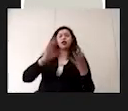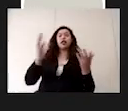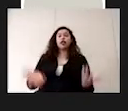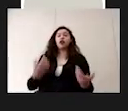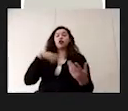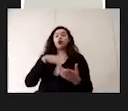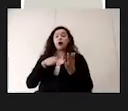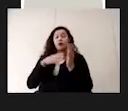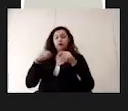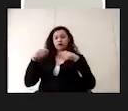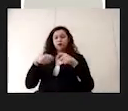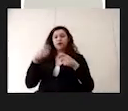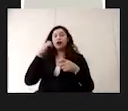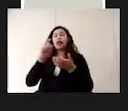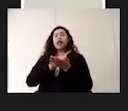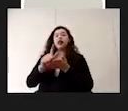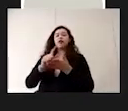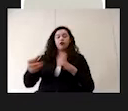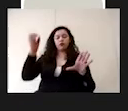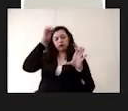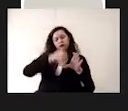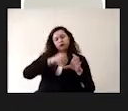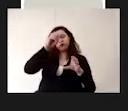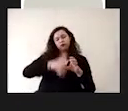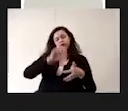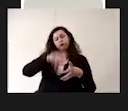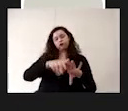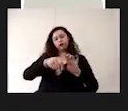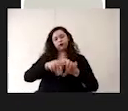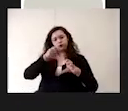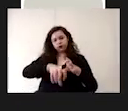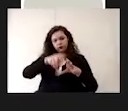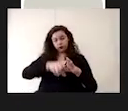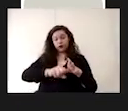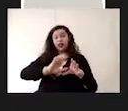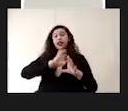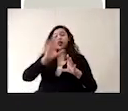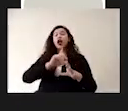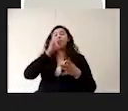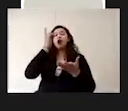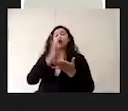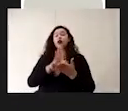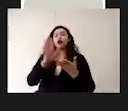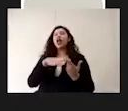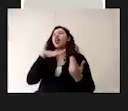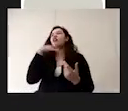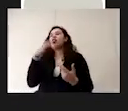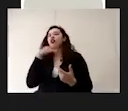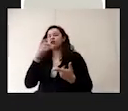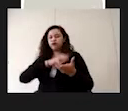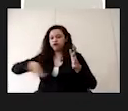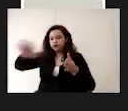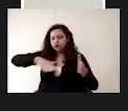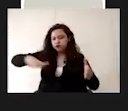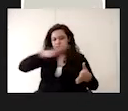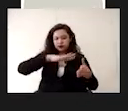limpio, se remoja en esta solución y únicamente removemos la suciedad de la superficie que